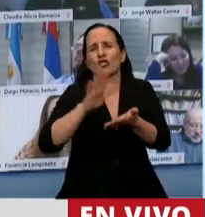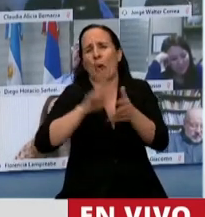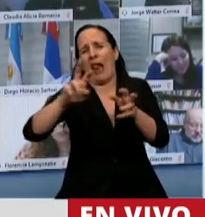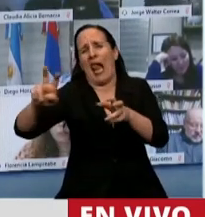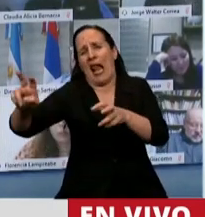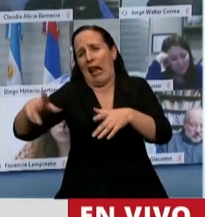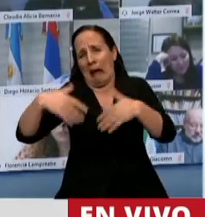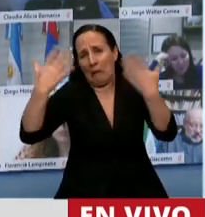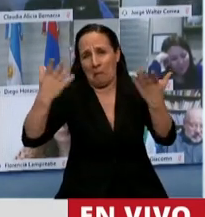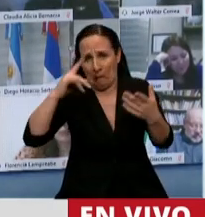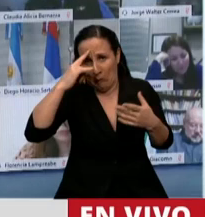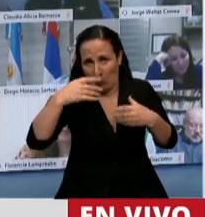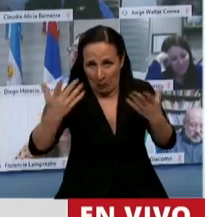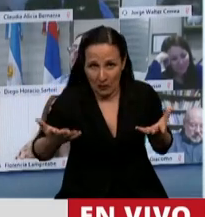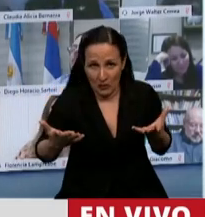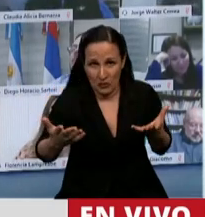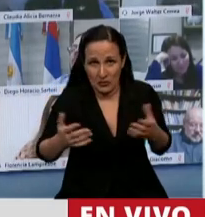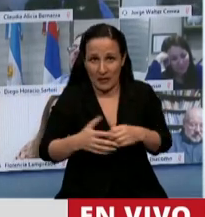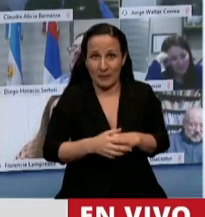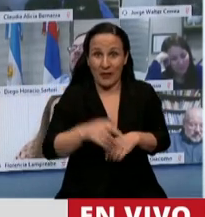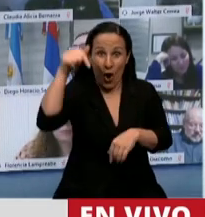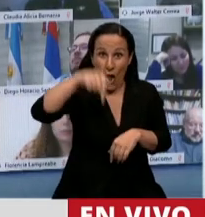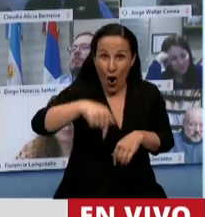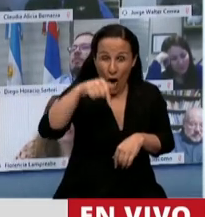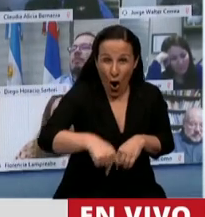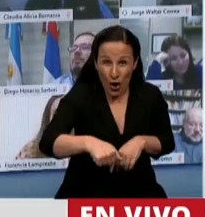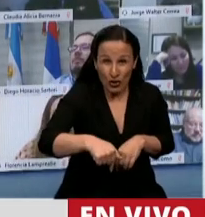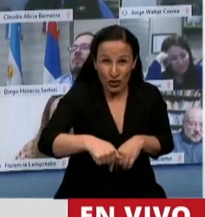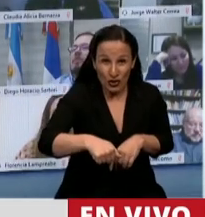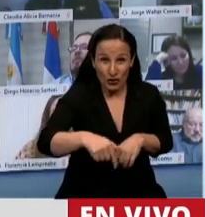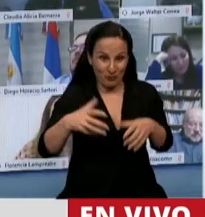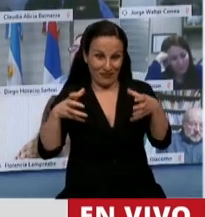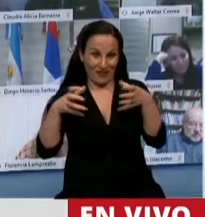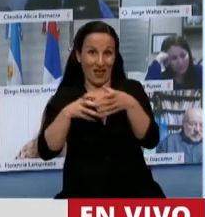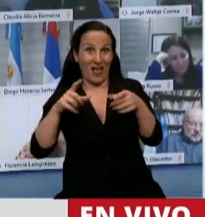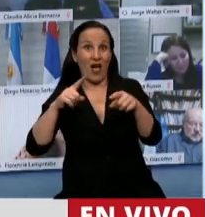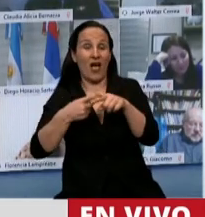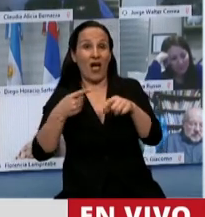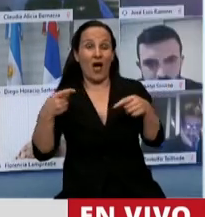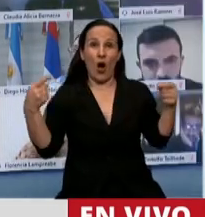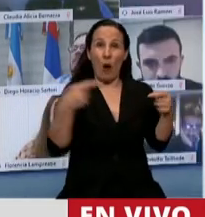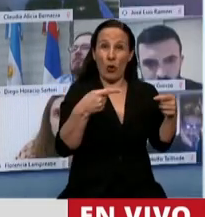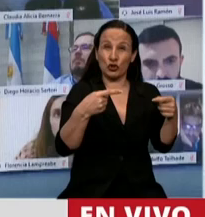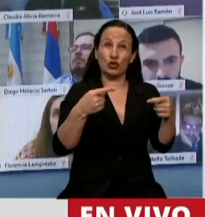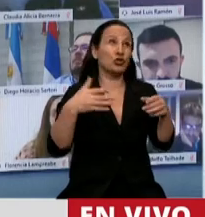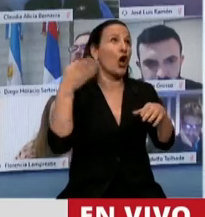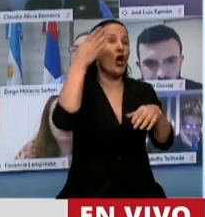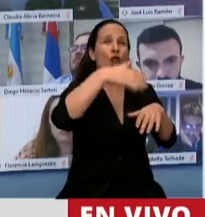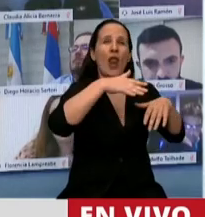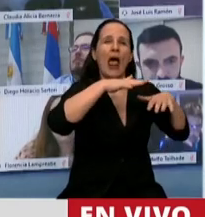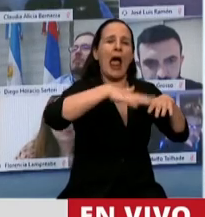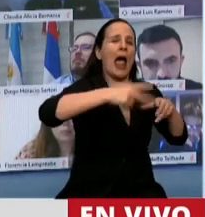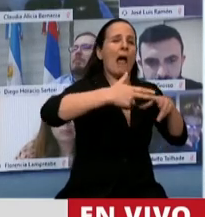No han encontrado en este día diputados de la oposición que salieran a la plaza a